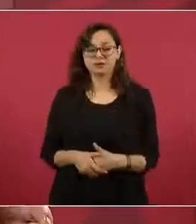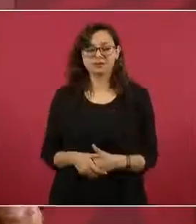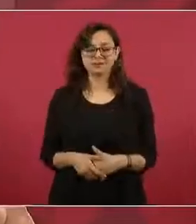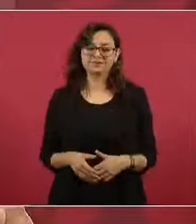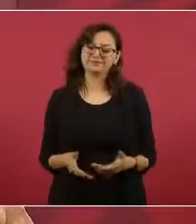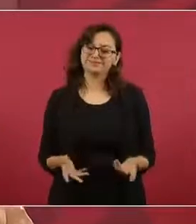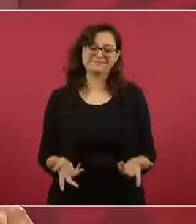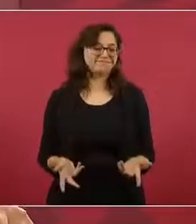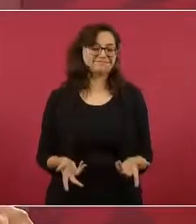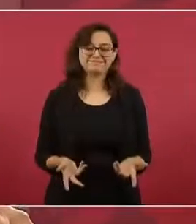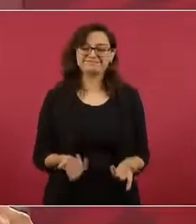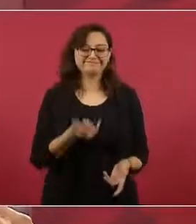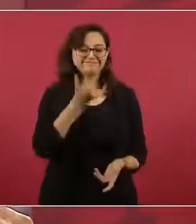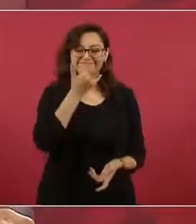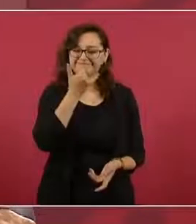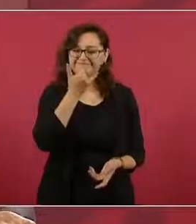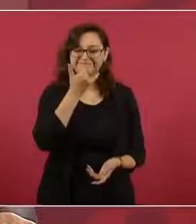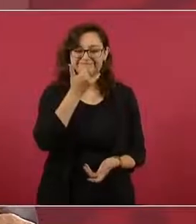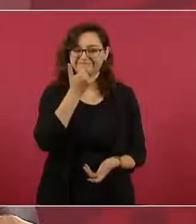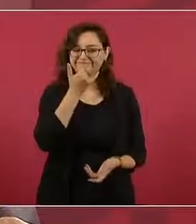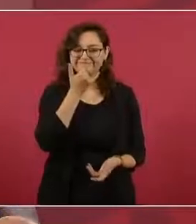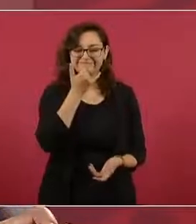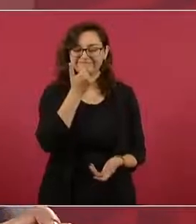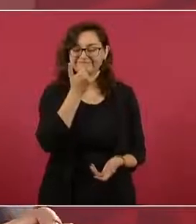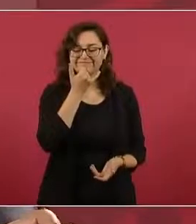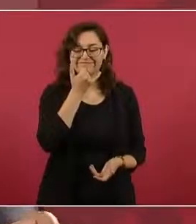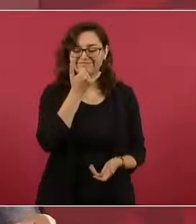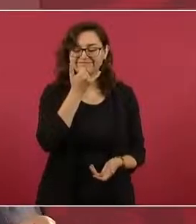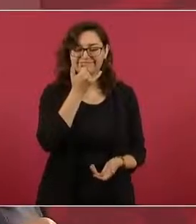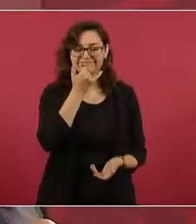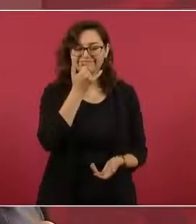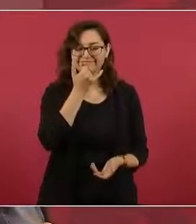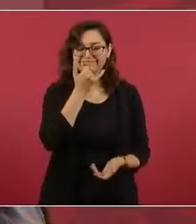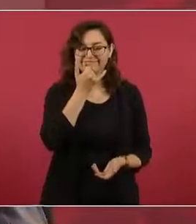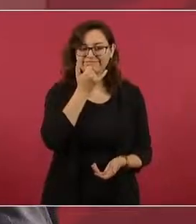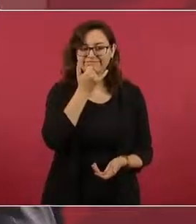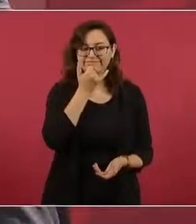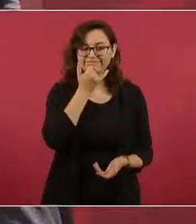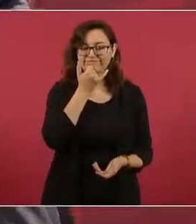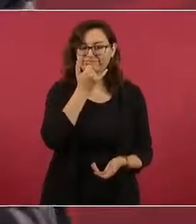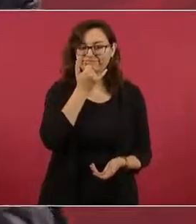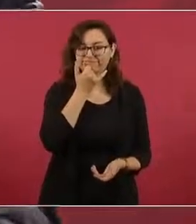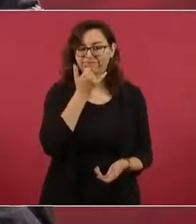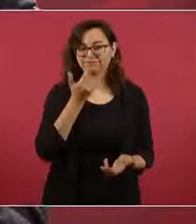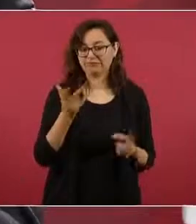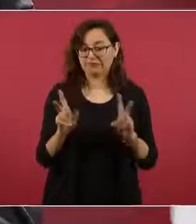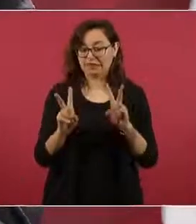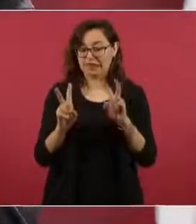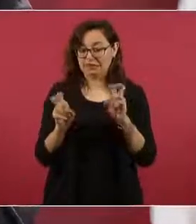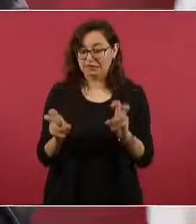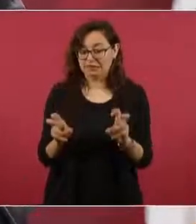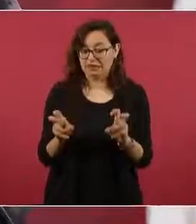encima de esos medios